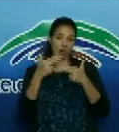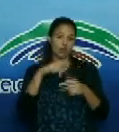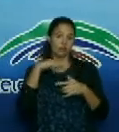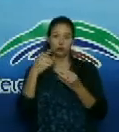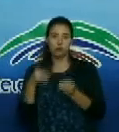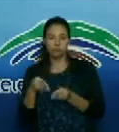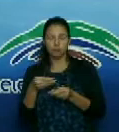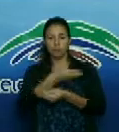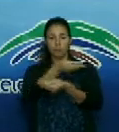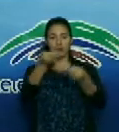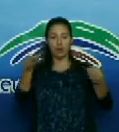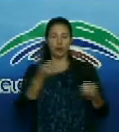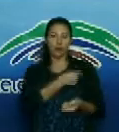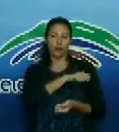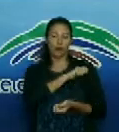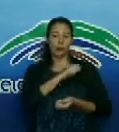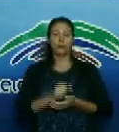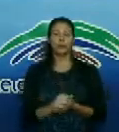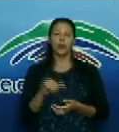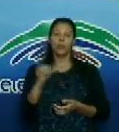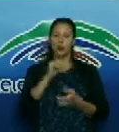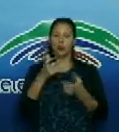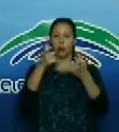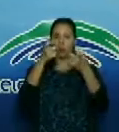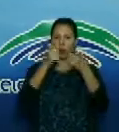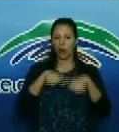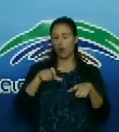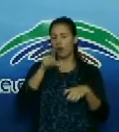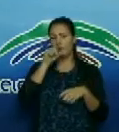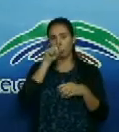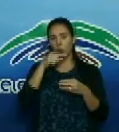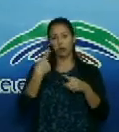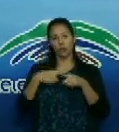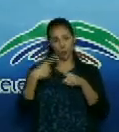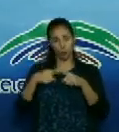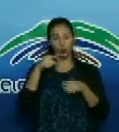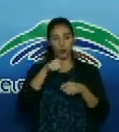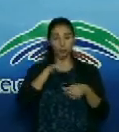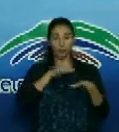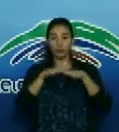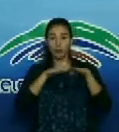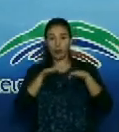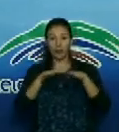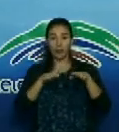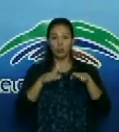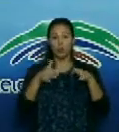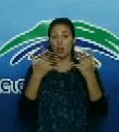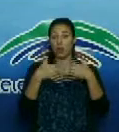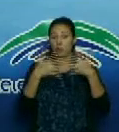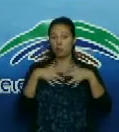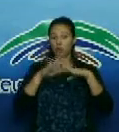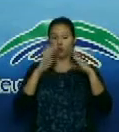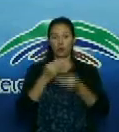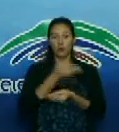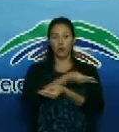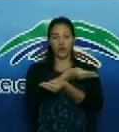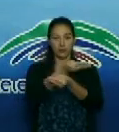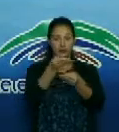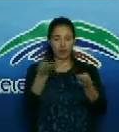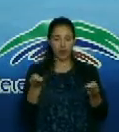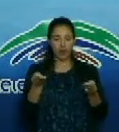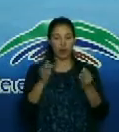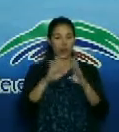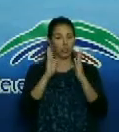carne de aves y el acopio y distribución de huevos se intensifica para asegurar la comercialización a diferentes destinos